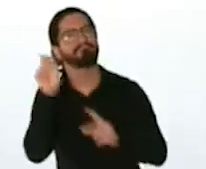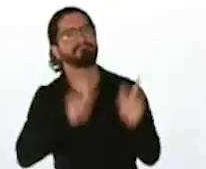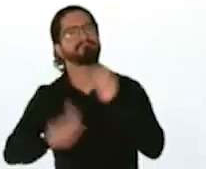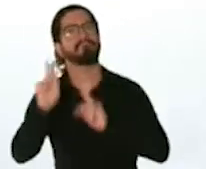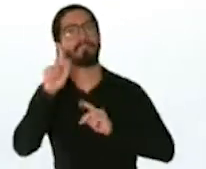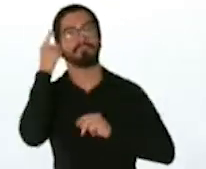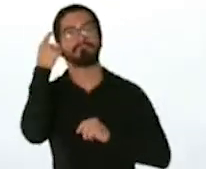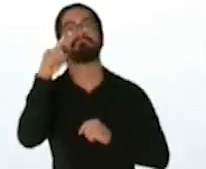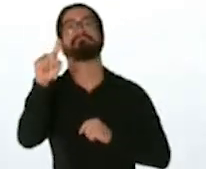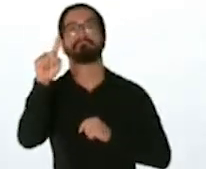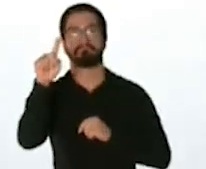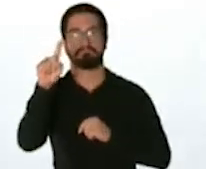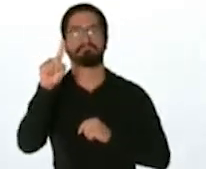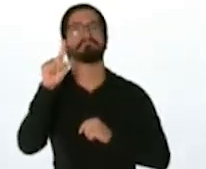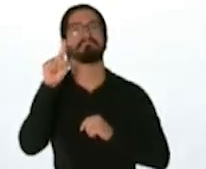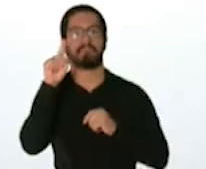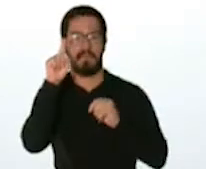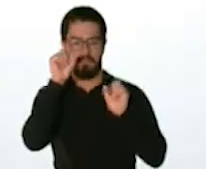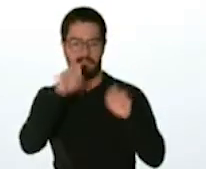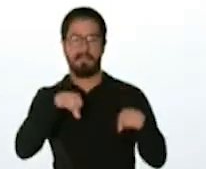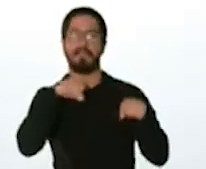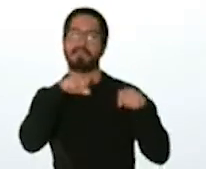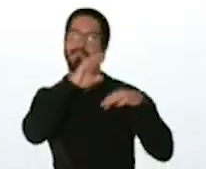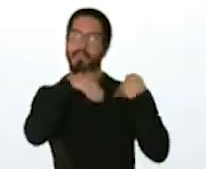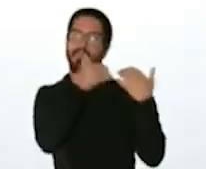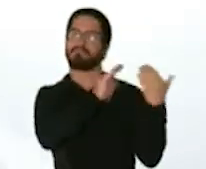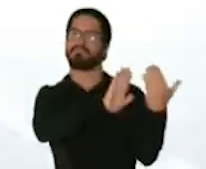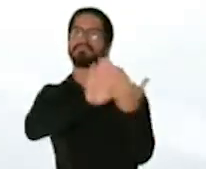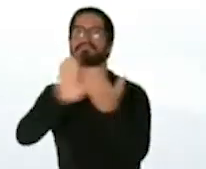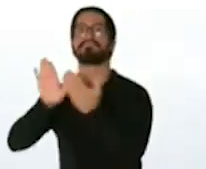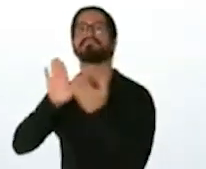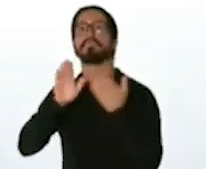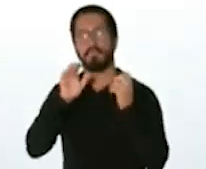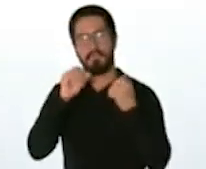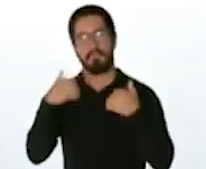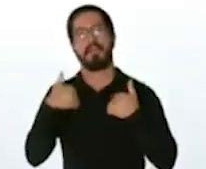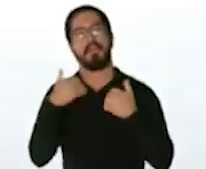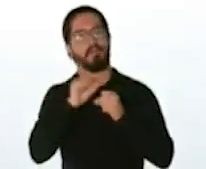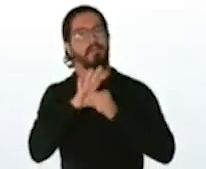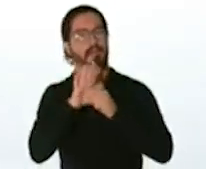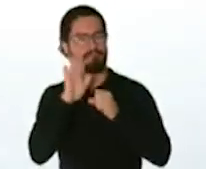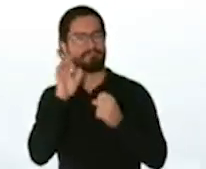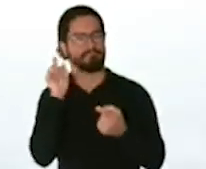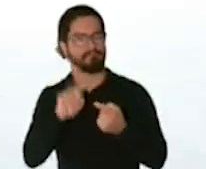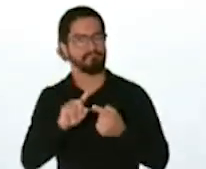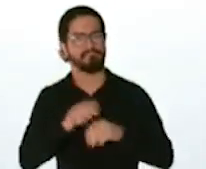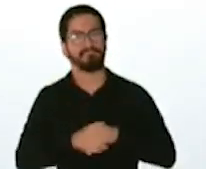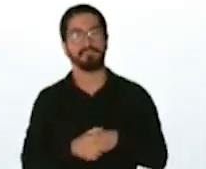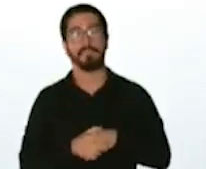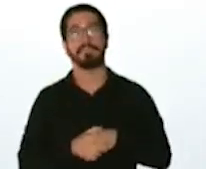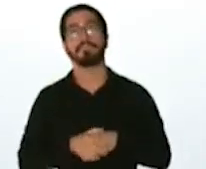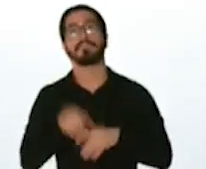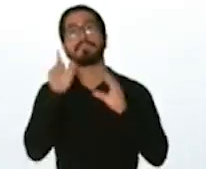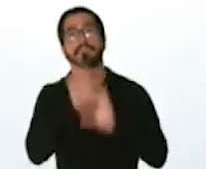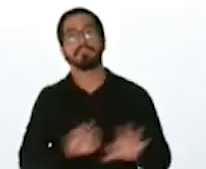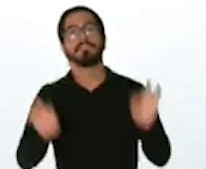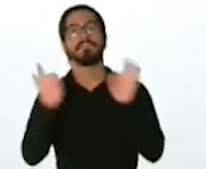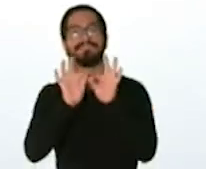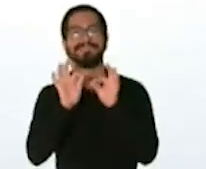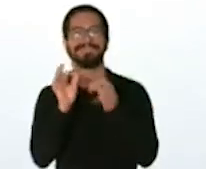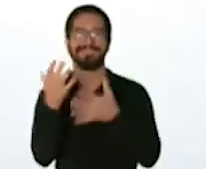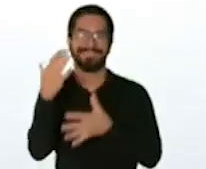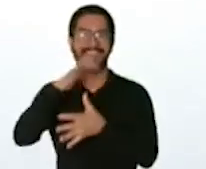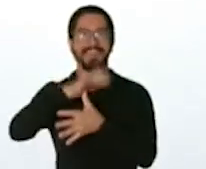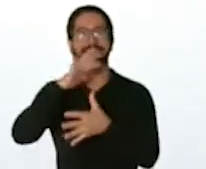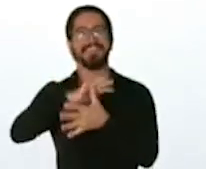que ahora mismo atienda a todo el mundo claro parte importante del proceso de los médicos que serán los embajadores ¿verdad? de